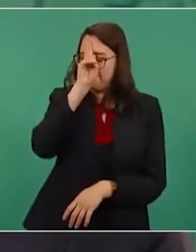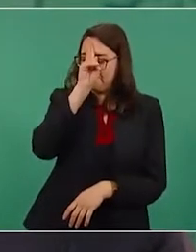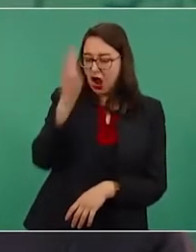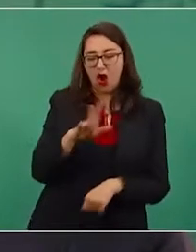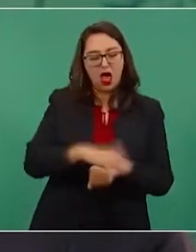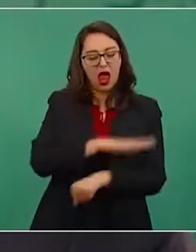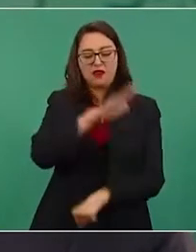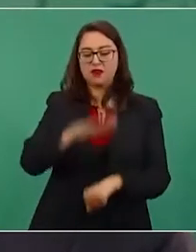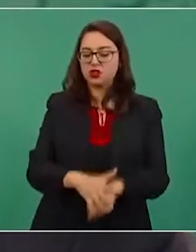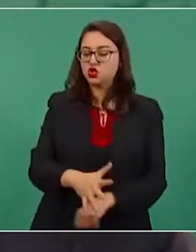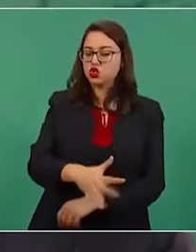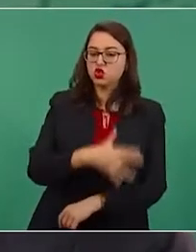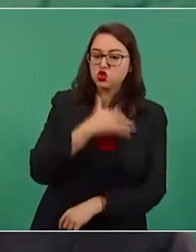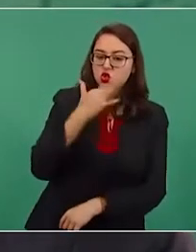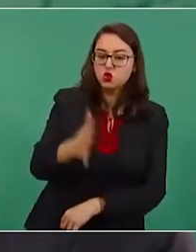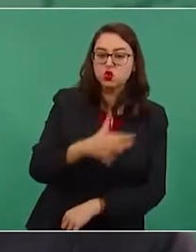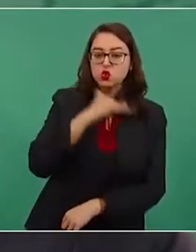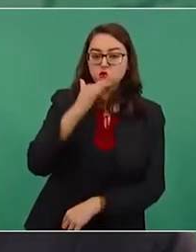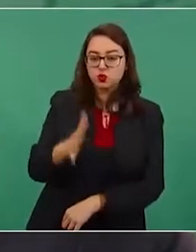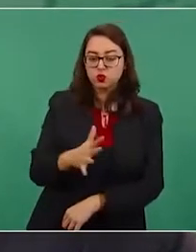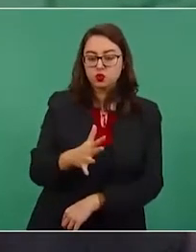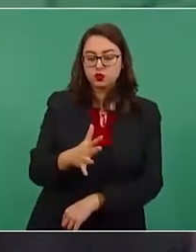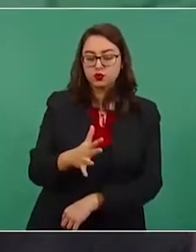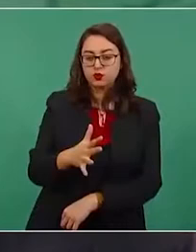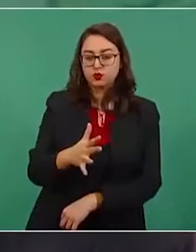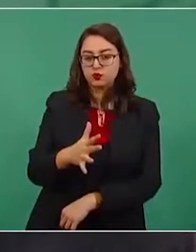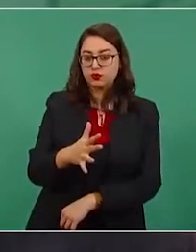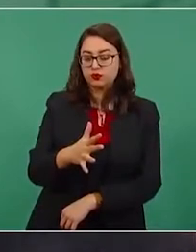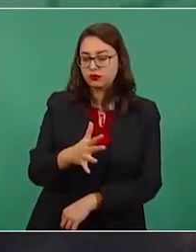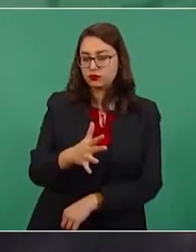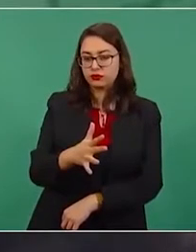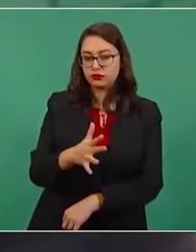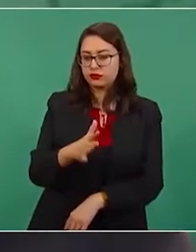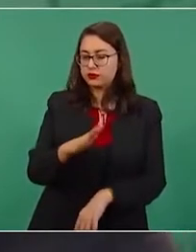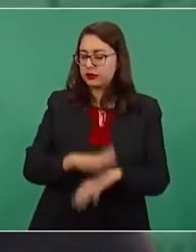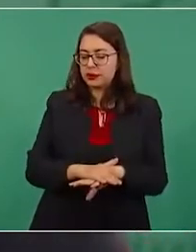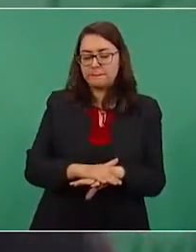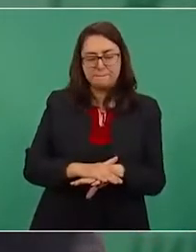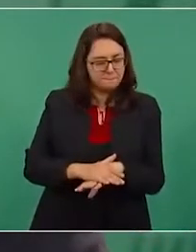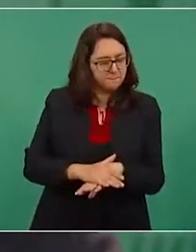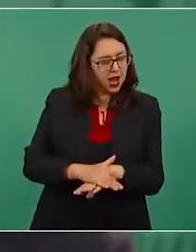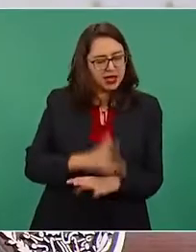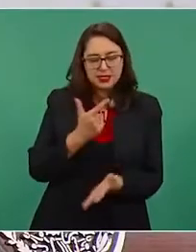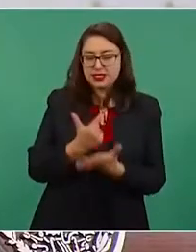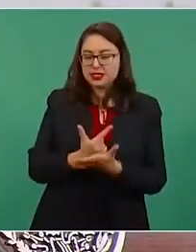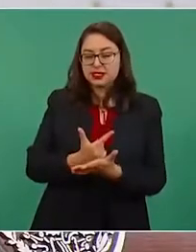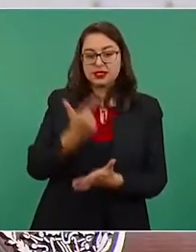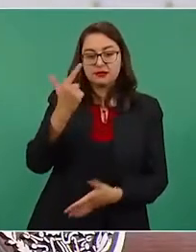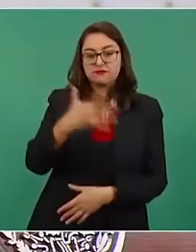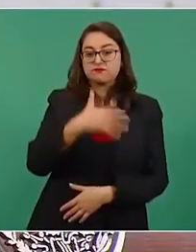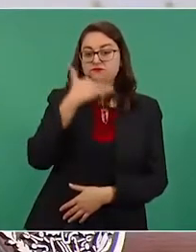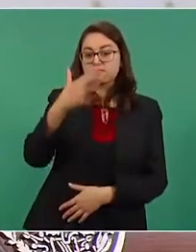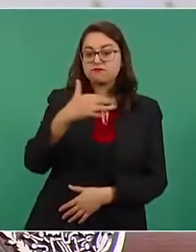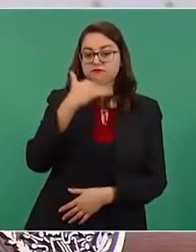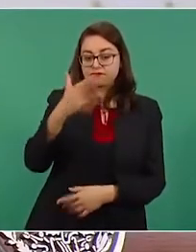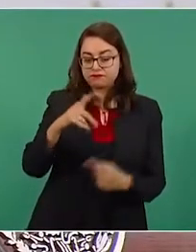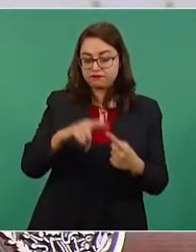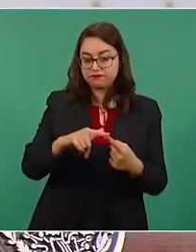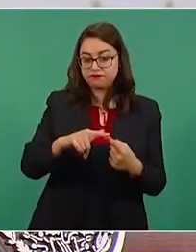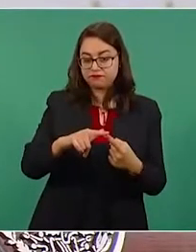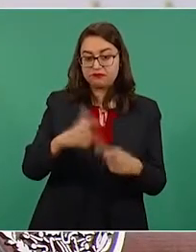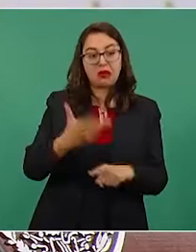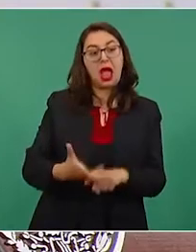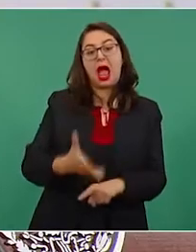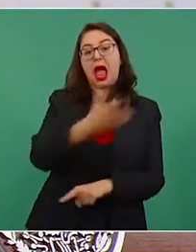que México es de los países con más corrupción, que hay más corrupción